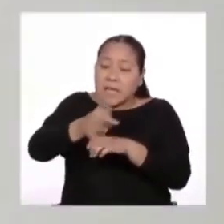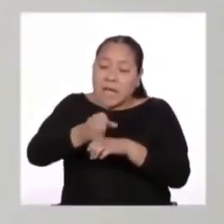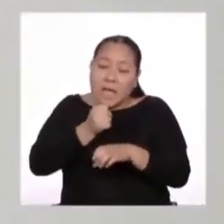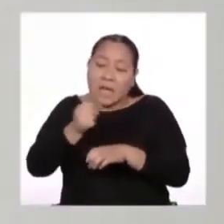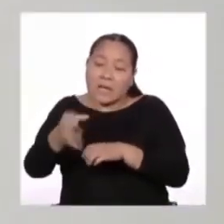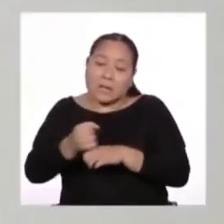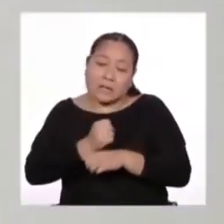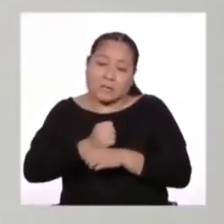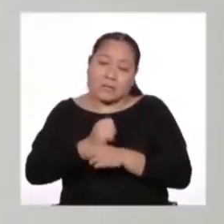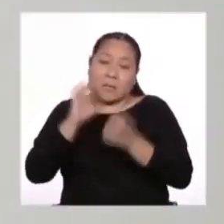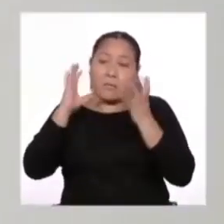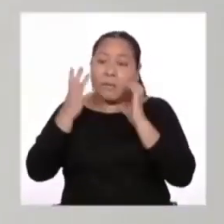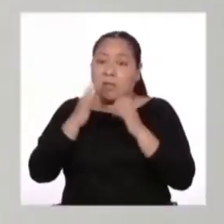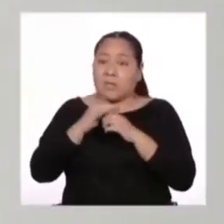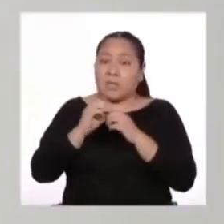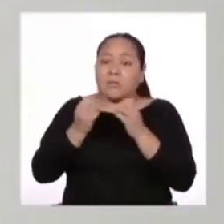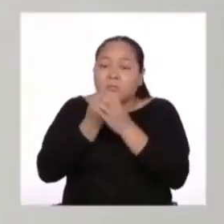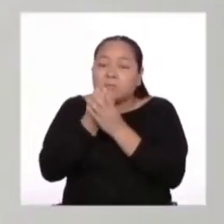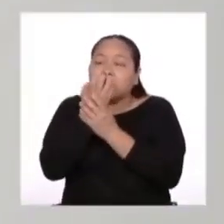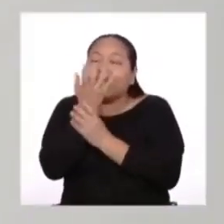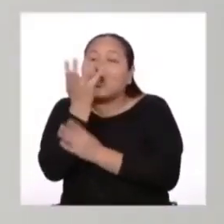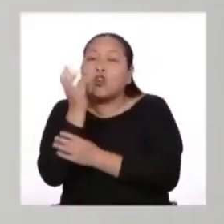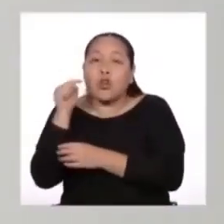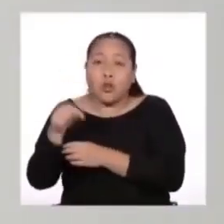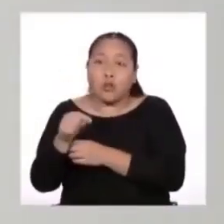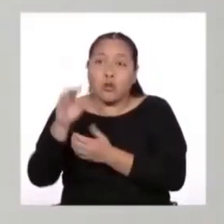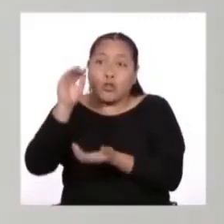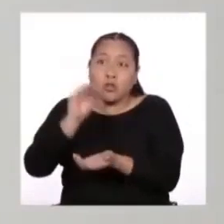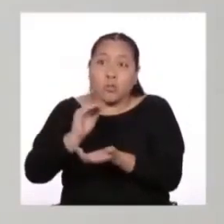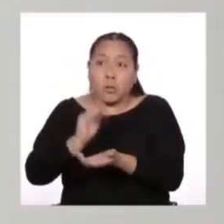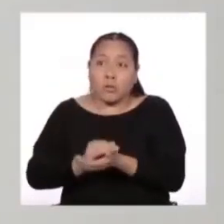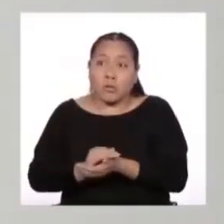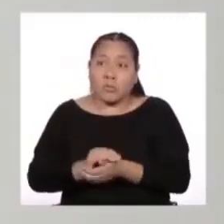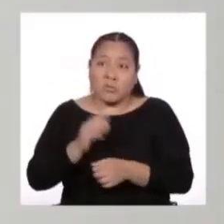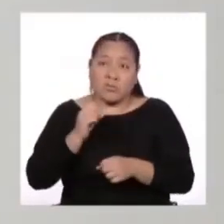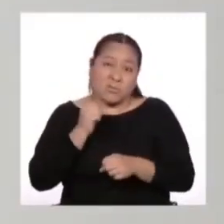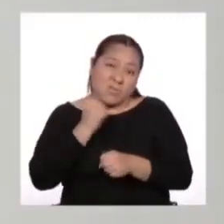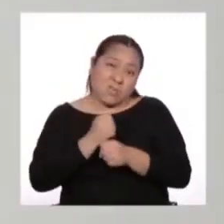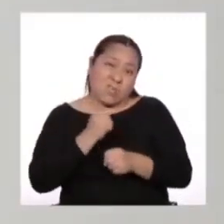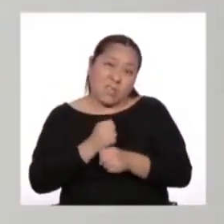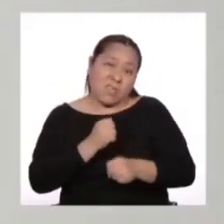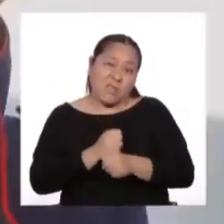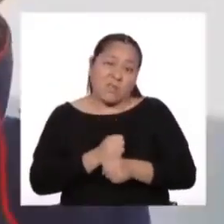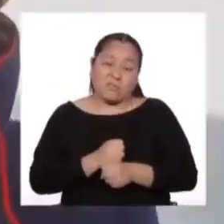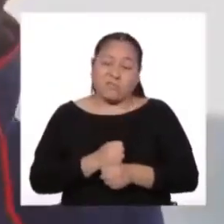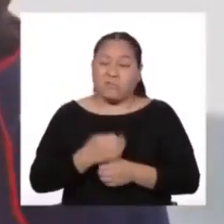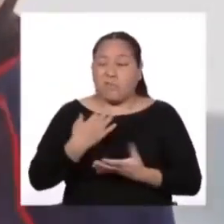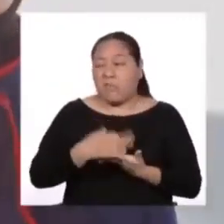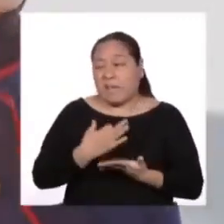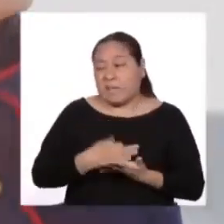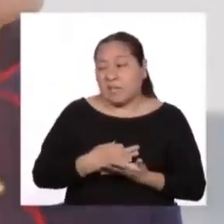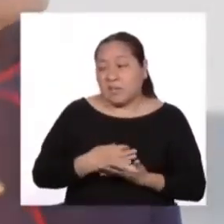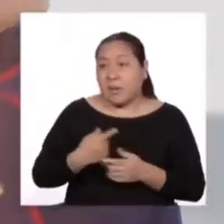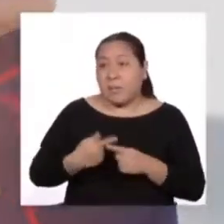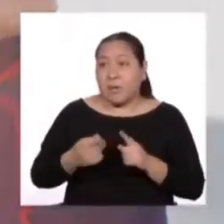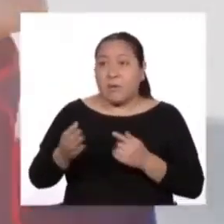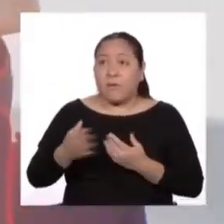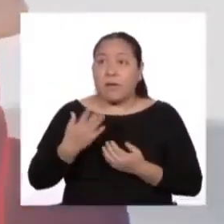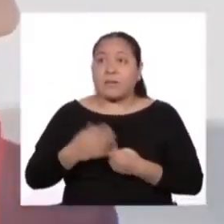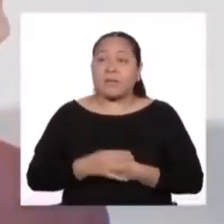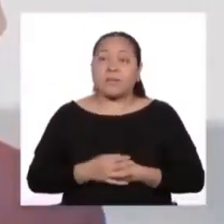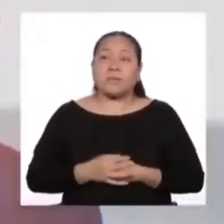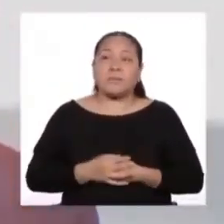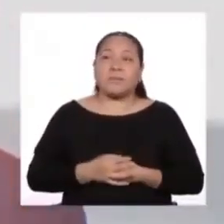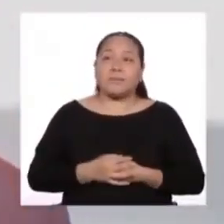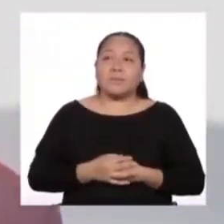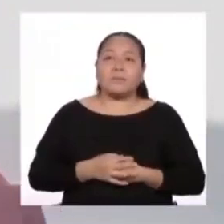rosales, a lo que se parecen mucho cuando son pequeñitos. Es una tarea muy fastidiosa, pero muy fácil. Si tú lo dices...